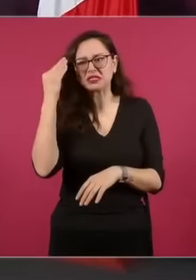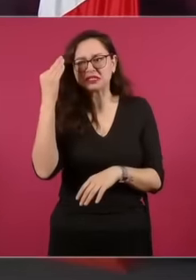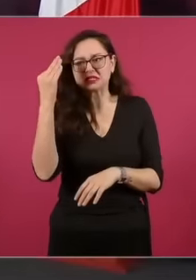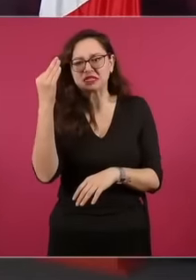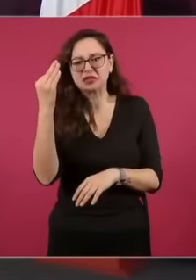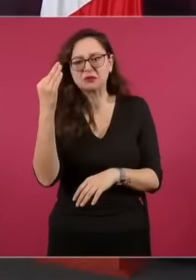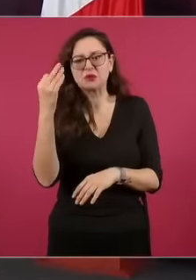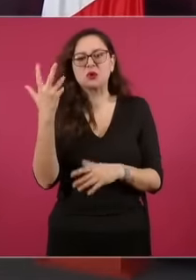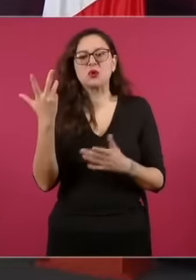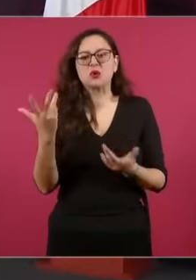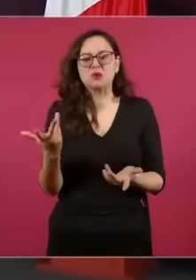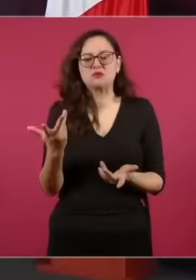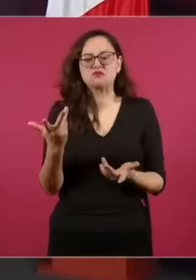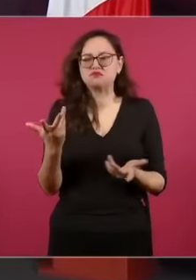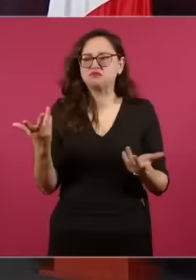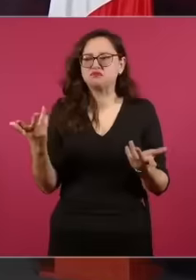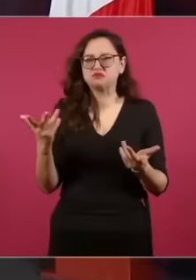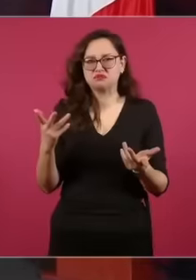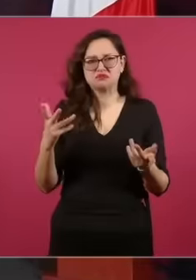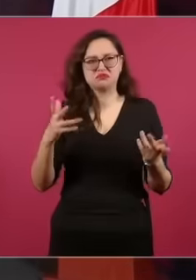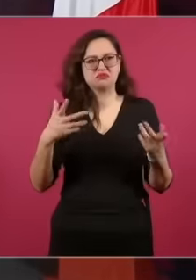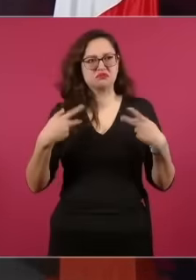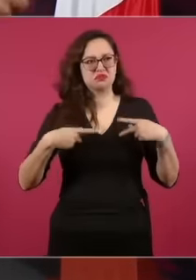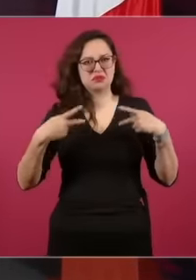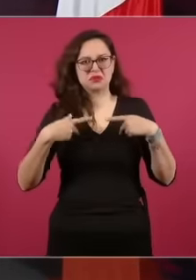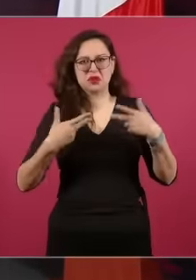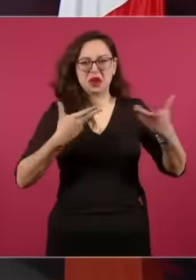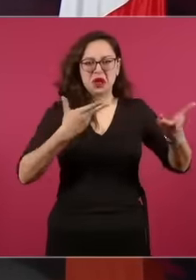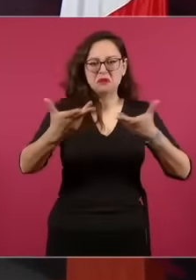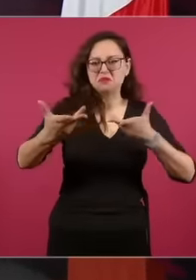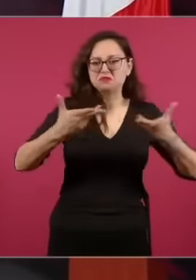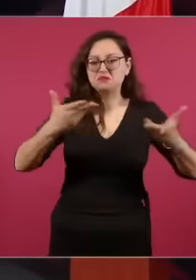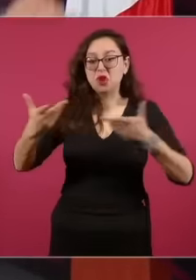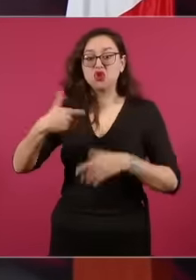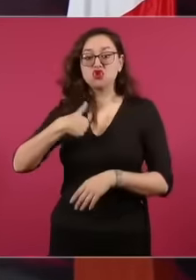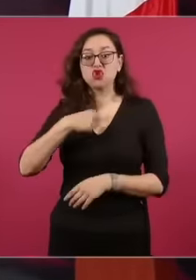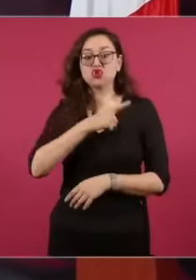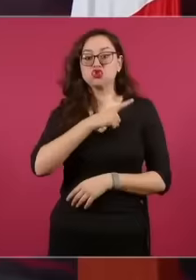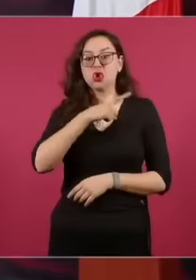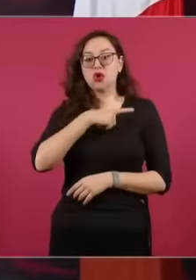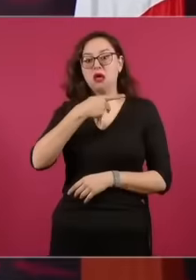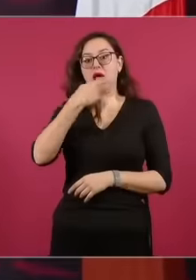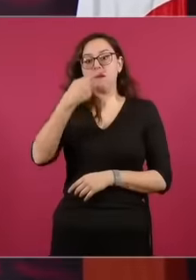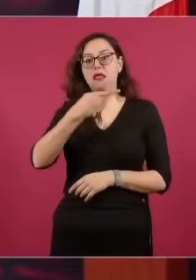a interactuar porque si no es un monólogo